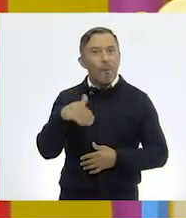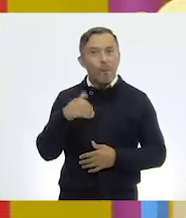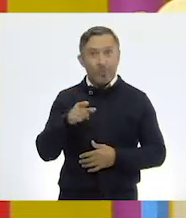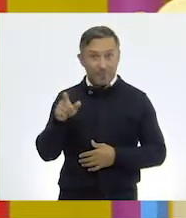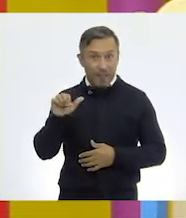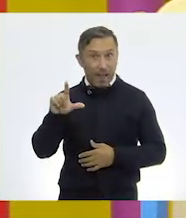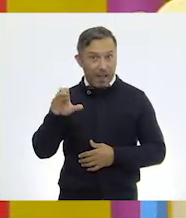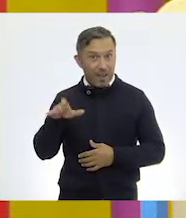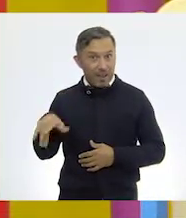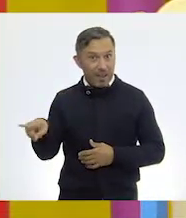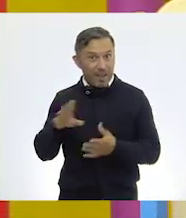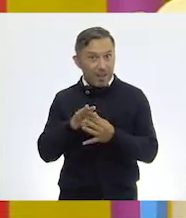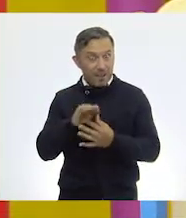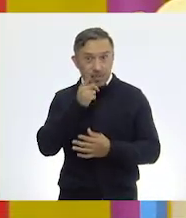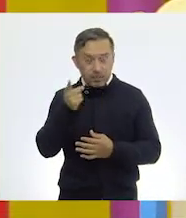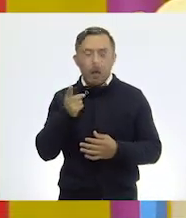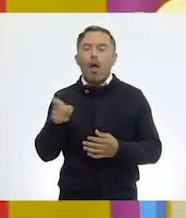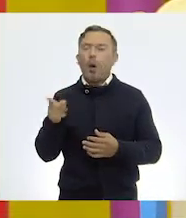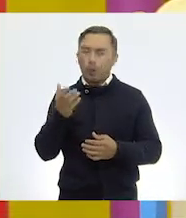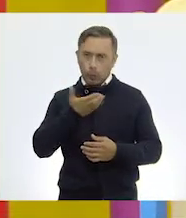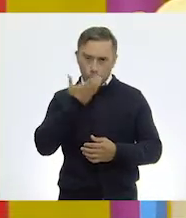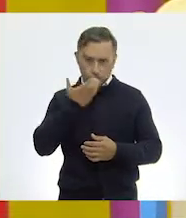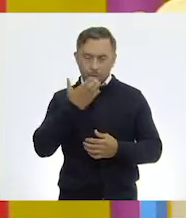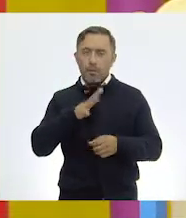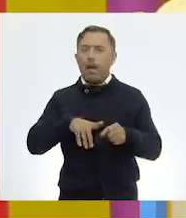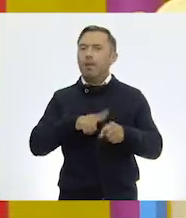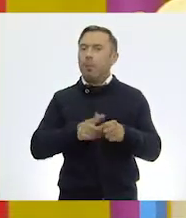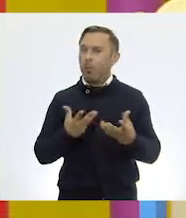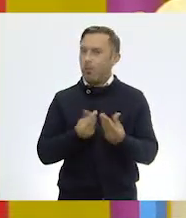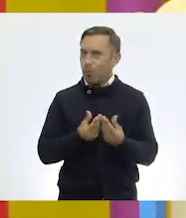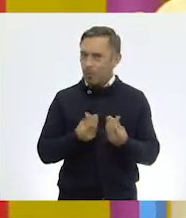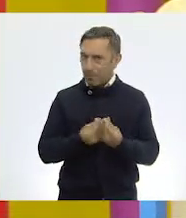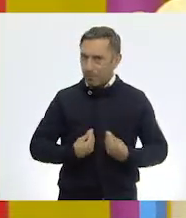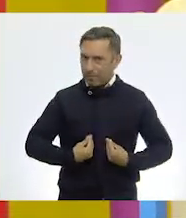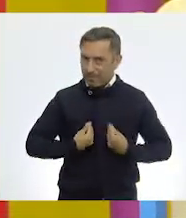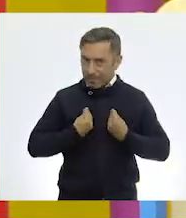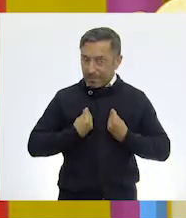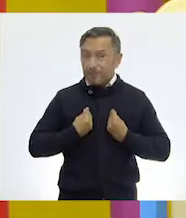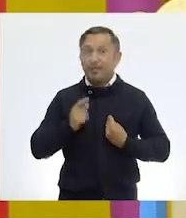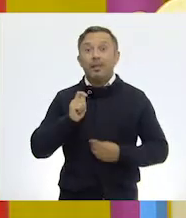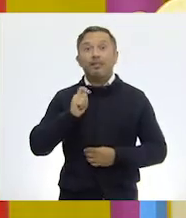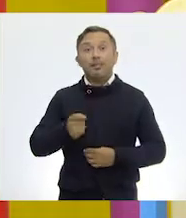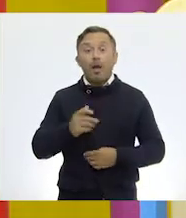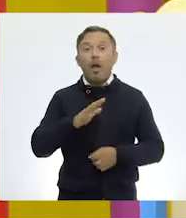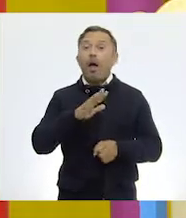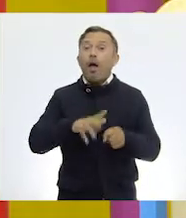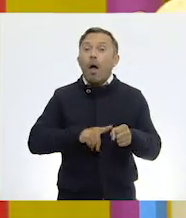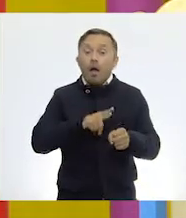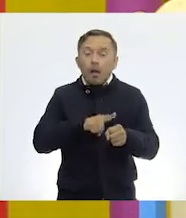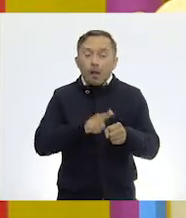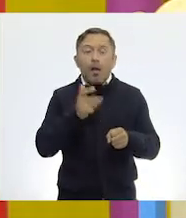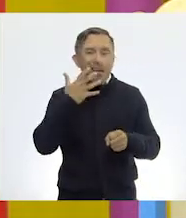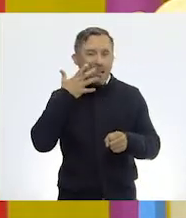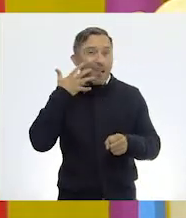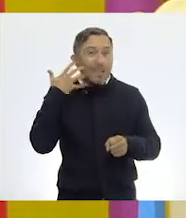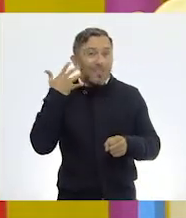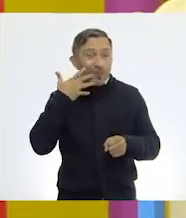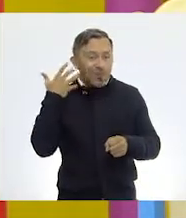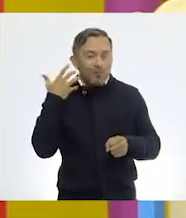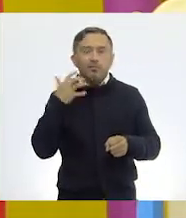comentar que ella sí convive con animales. Quiere decir que esos gatitos son animales domésticos.